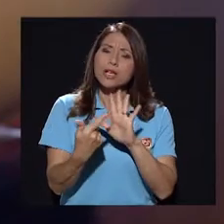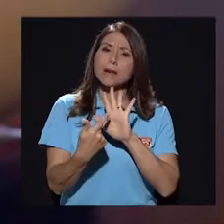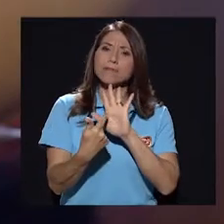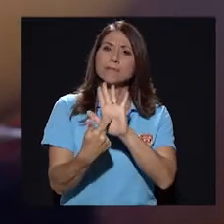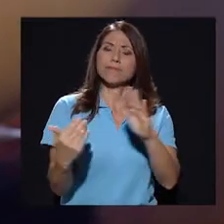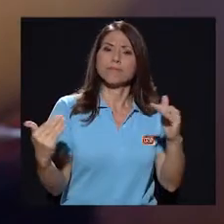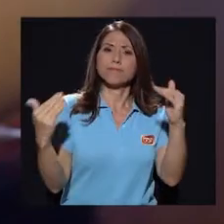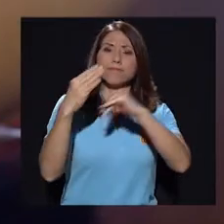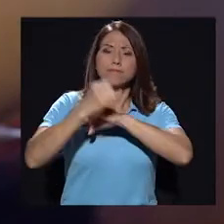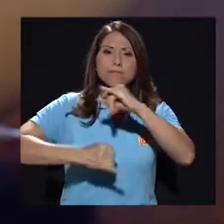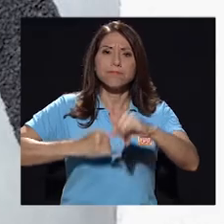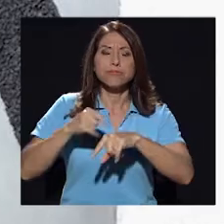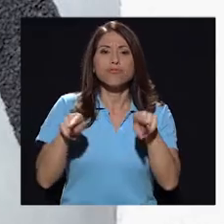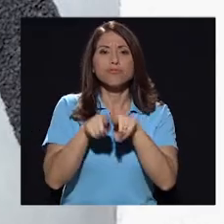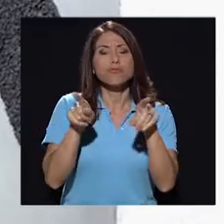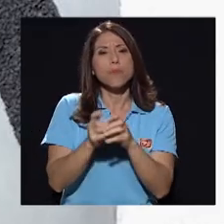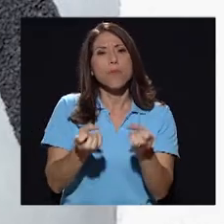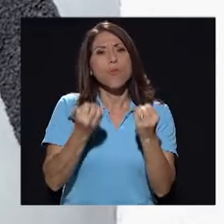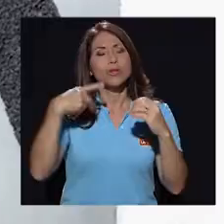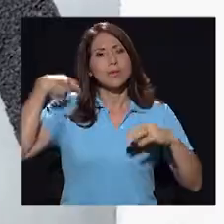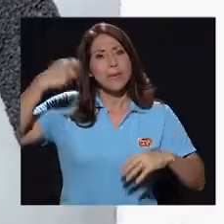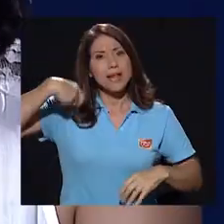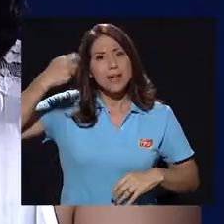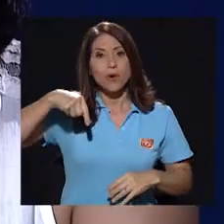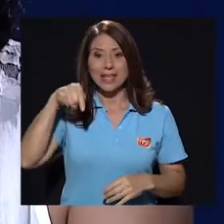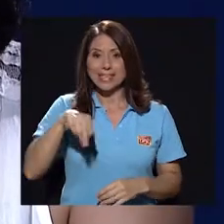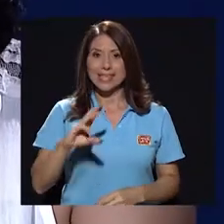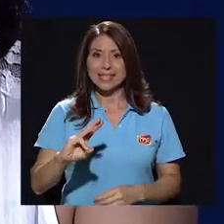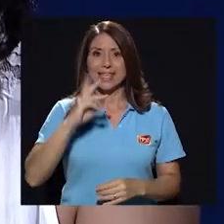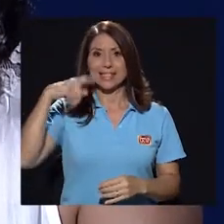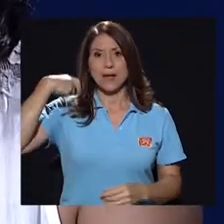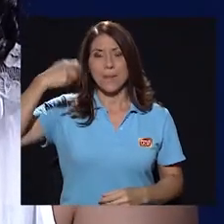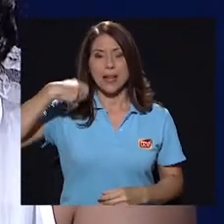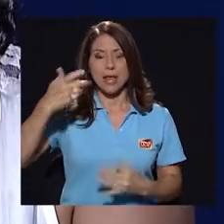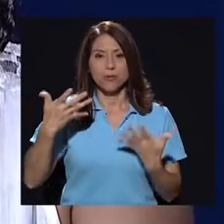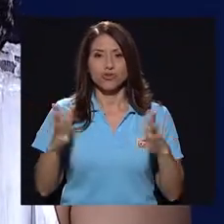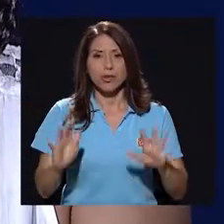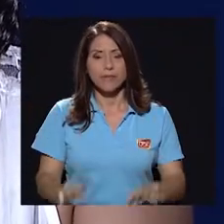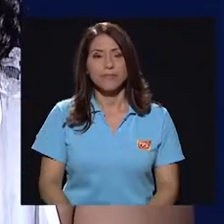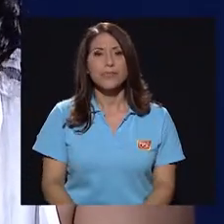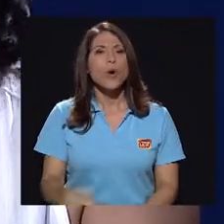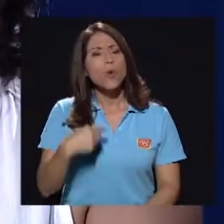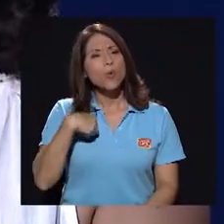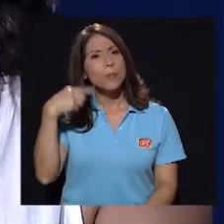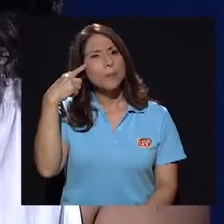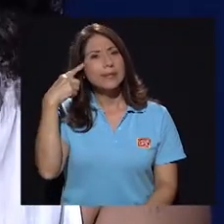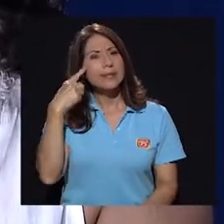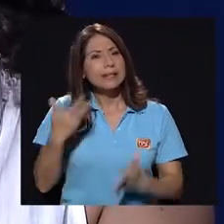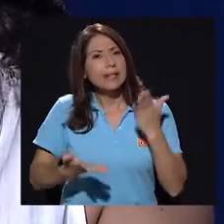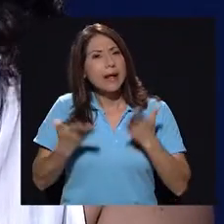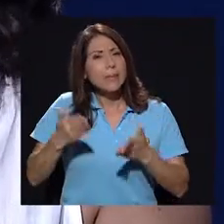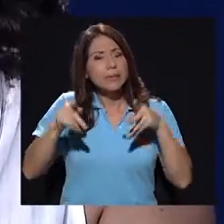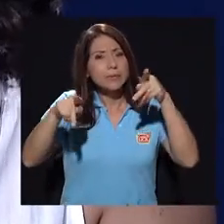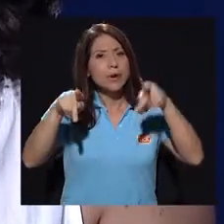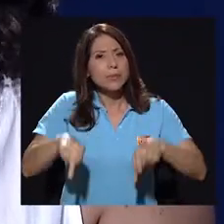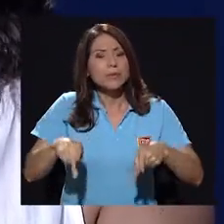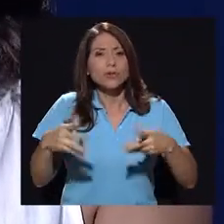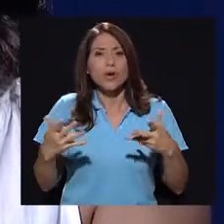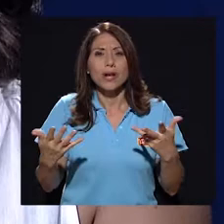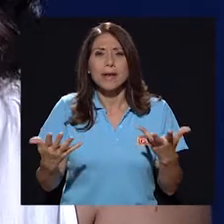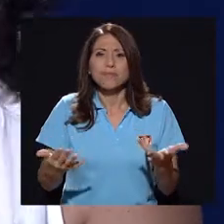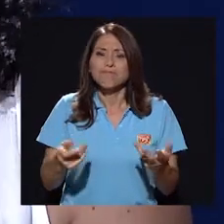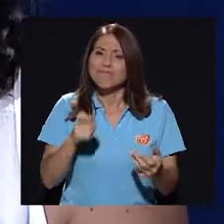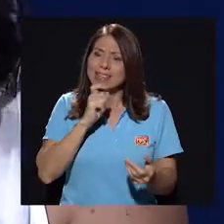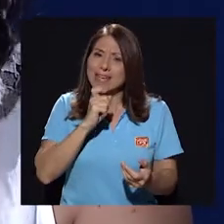e incluso muchas películas, ¿verdad? Esta es su sexta película ya. Uno pensaría que tal vez es una persona que